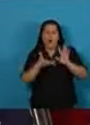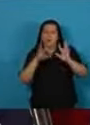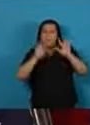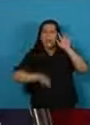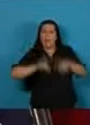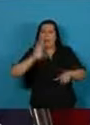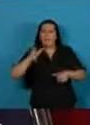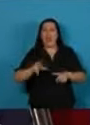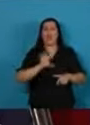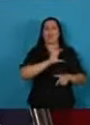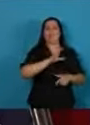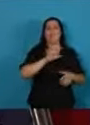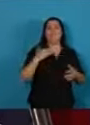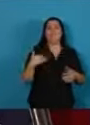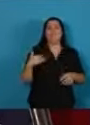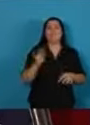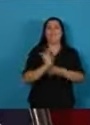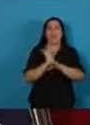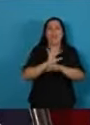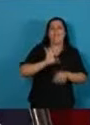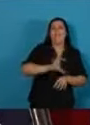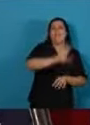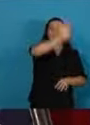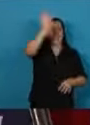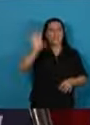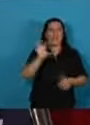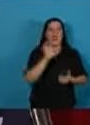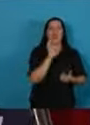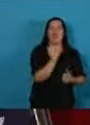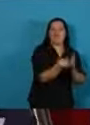que garanticen un nuevo federalismo.